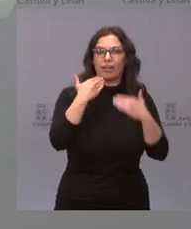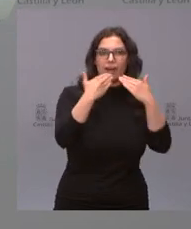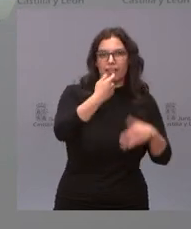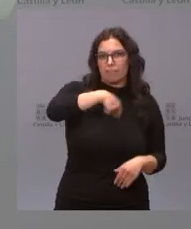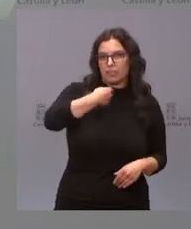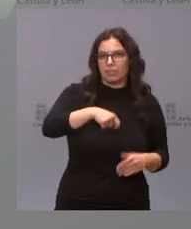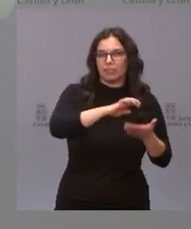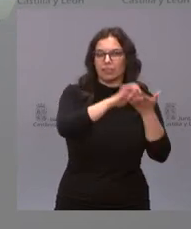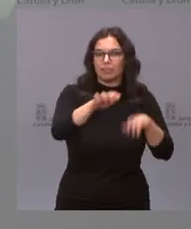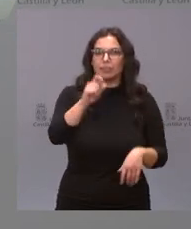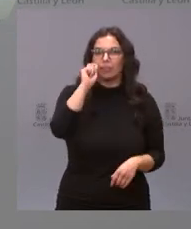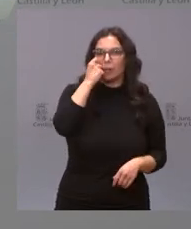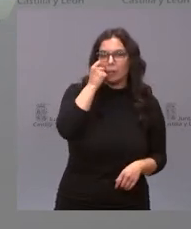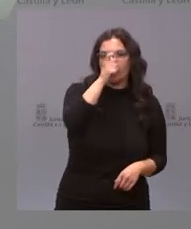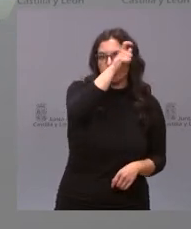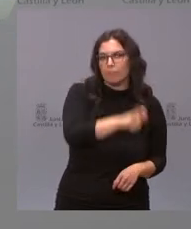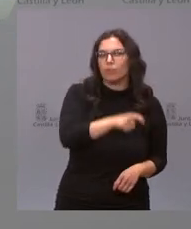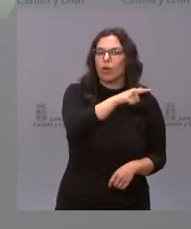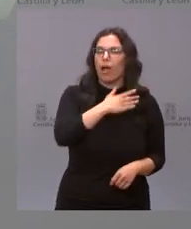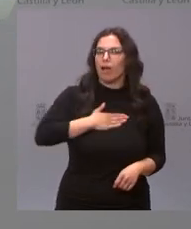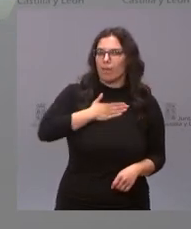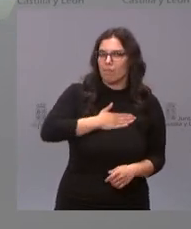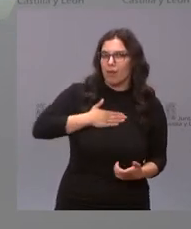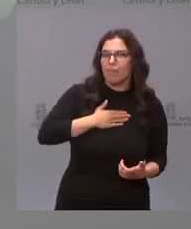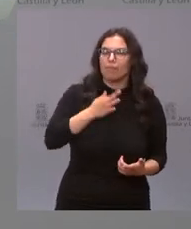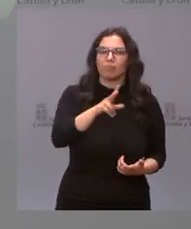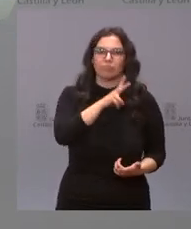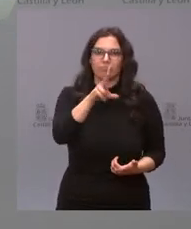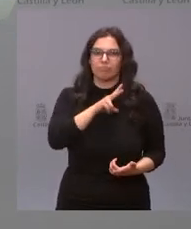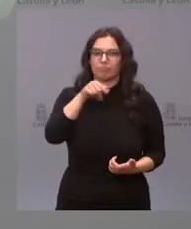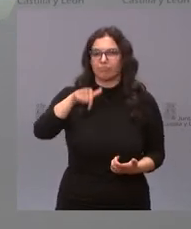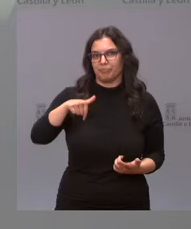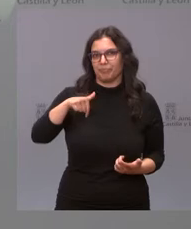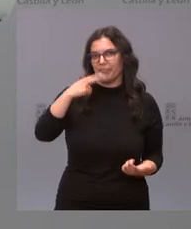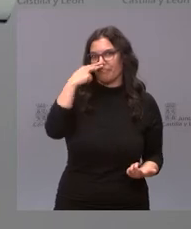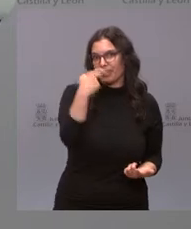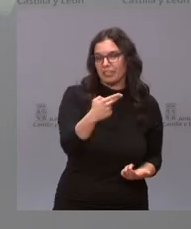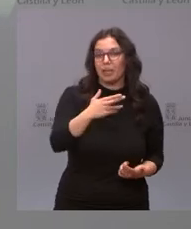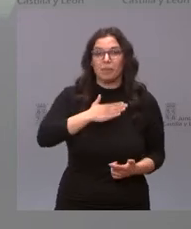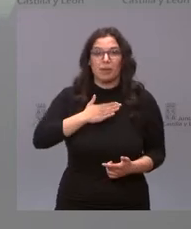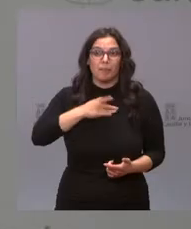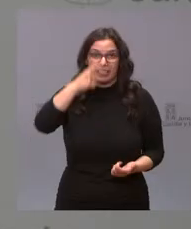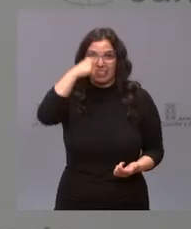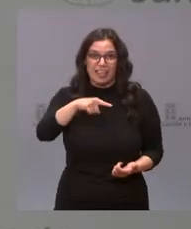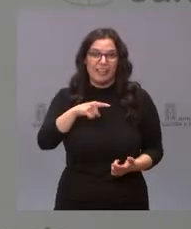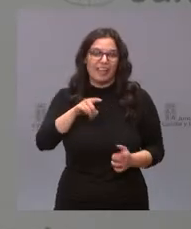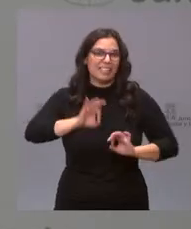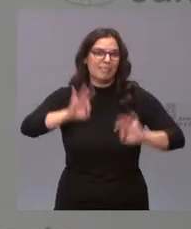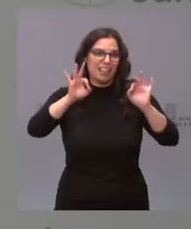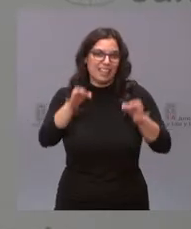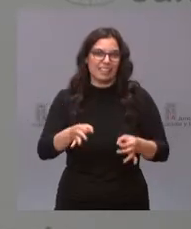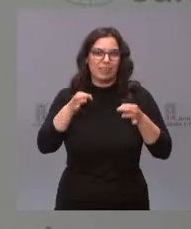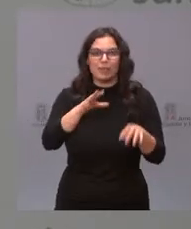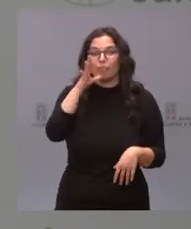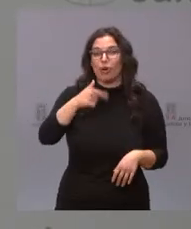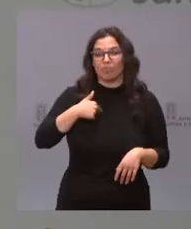León, a Alfonso Fernández Mañueco, su amabilidad y su cordialidad en esta visita, que para mí, como saben ustedes, siempre es especial, porque todos